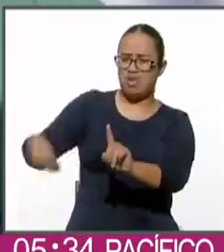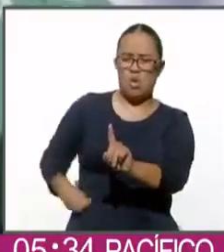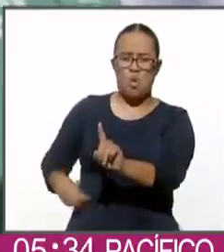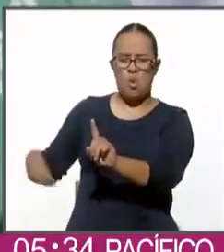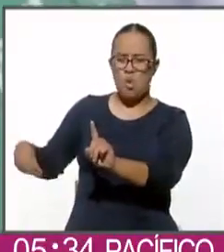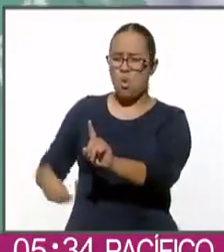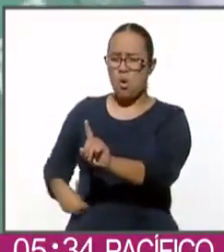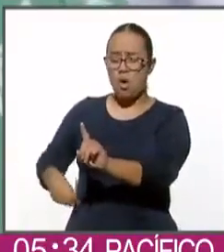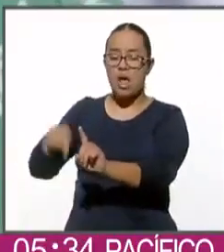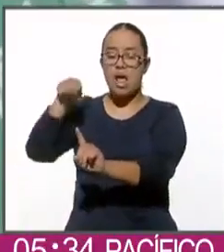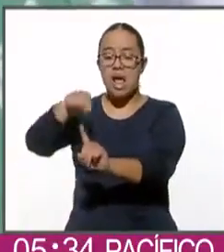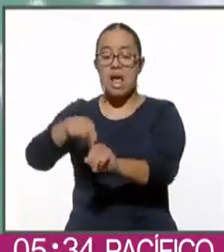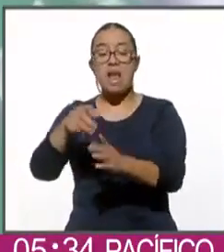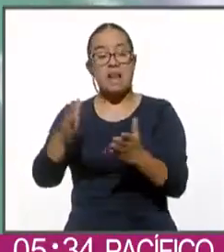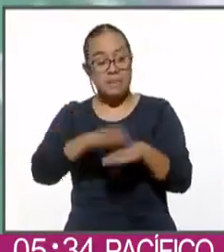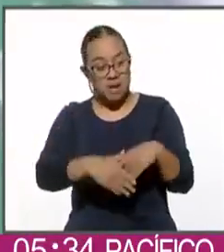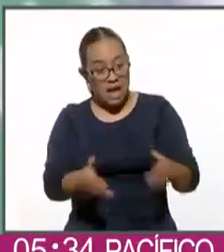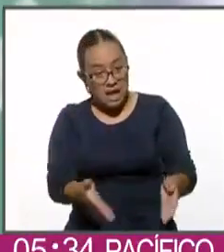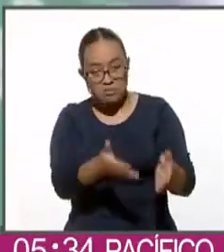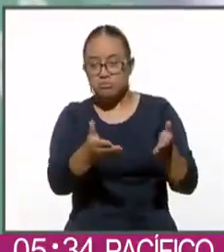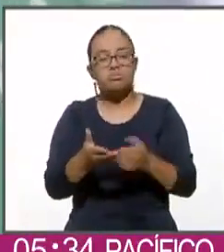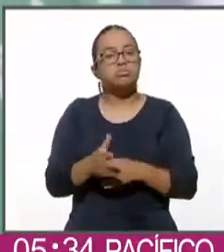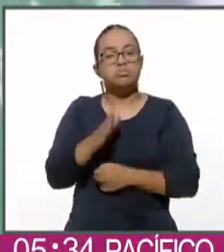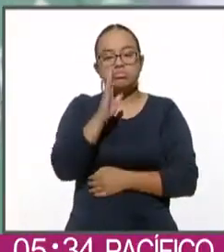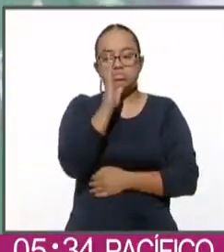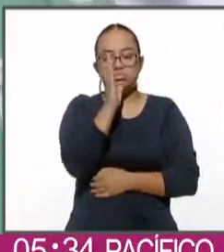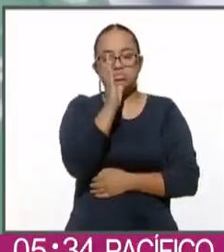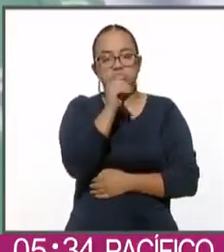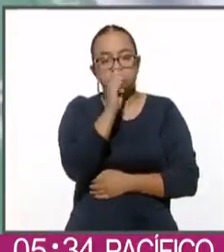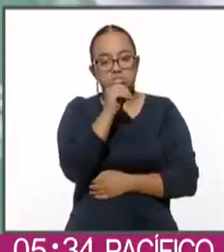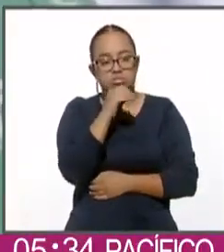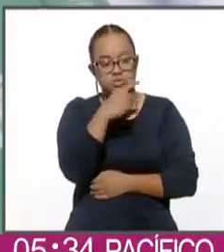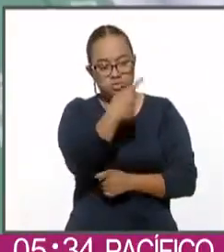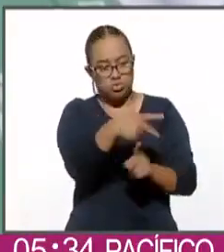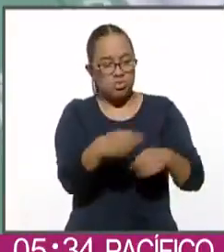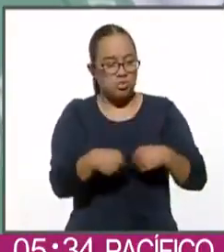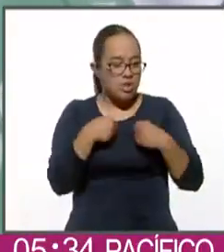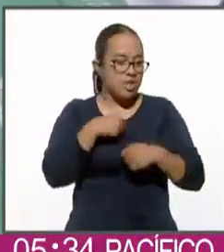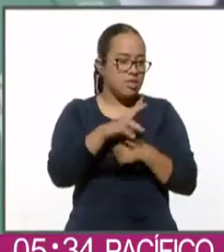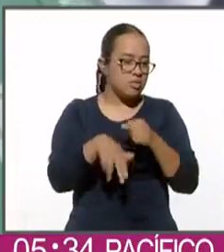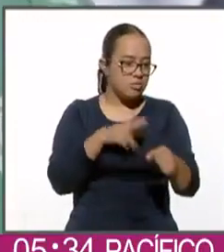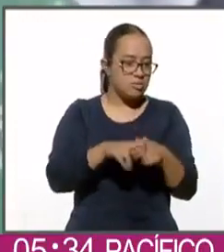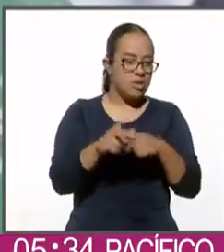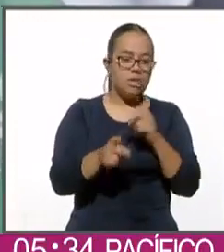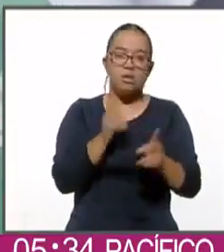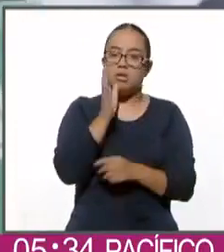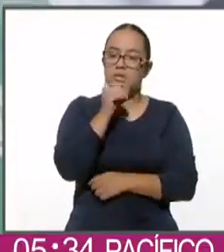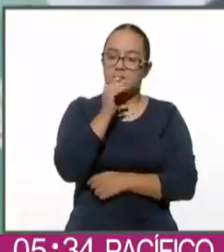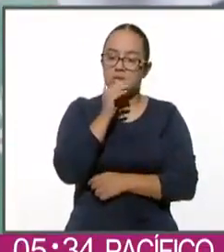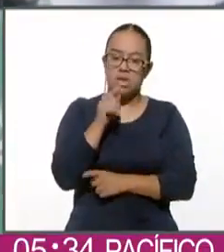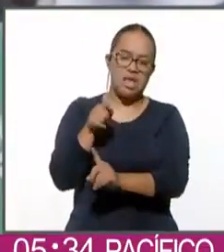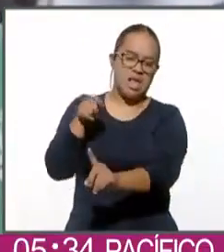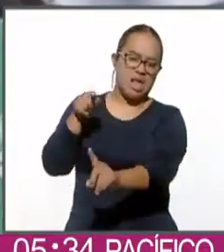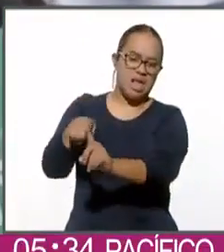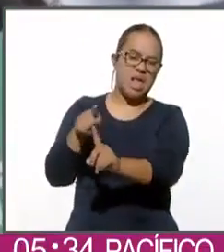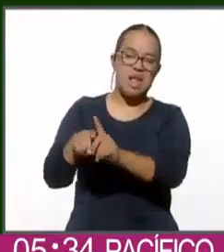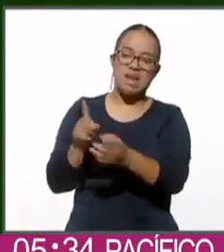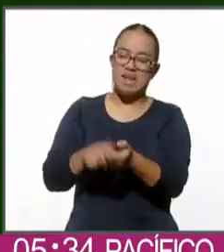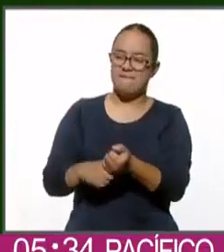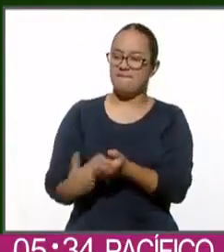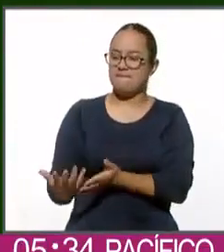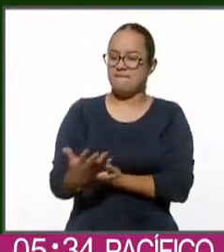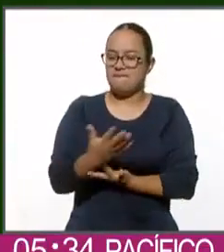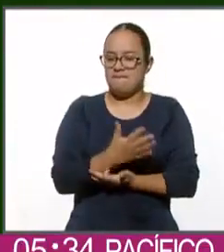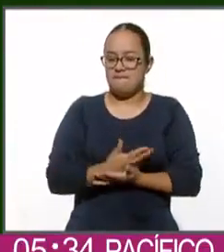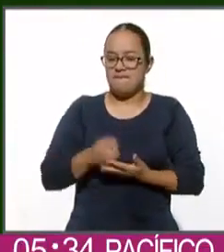él es el que no les permite a los atletas hacer su vida normal en el deporte. Él es un vividor del deporte.